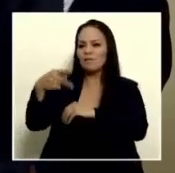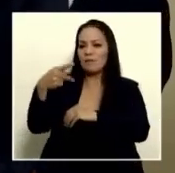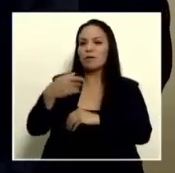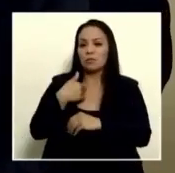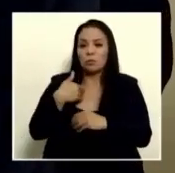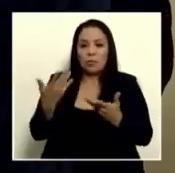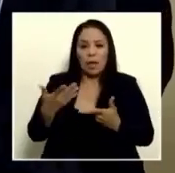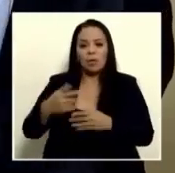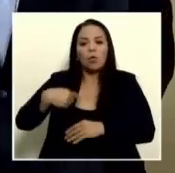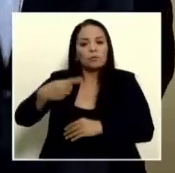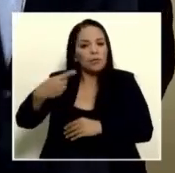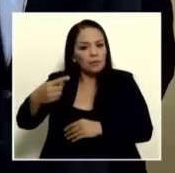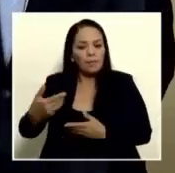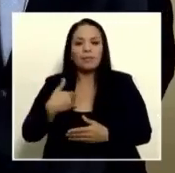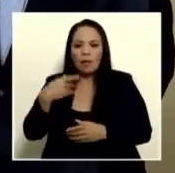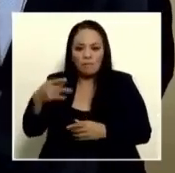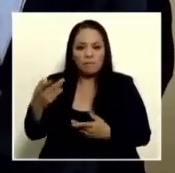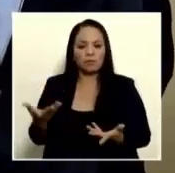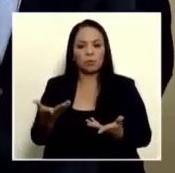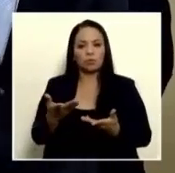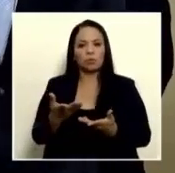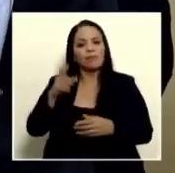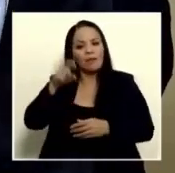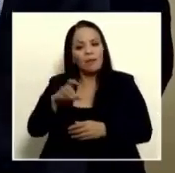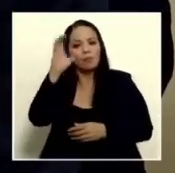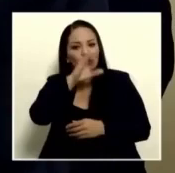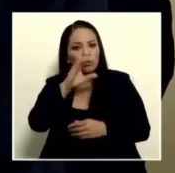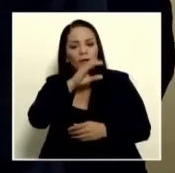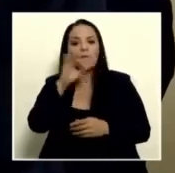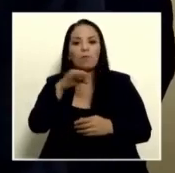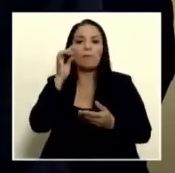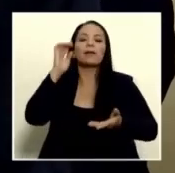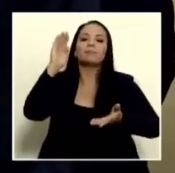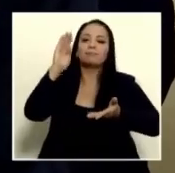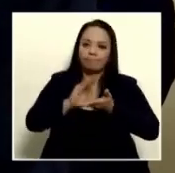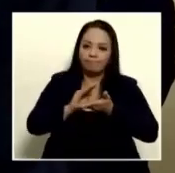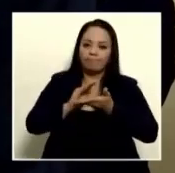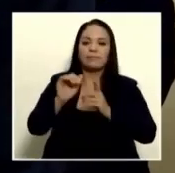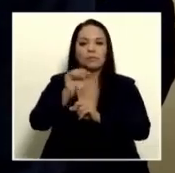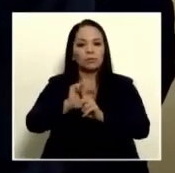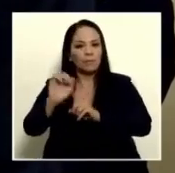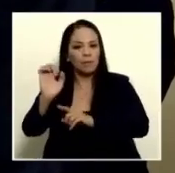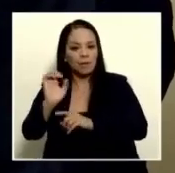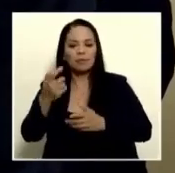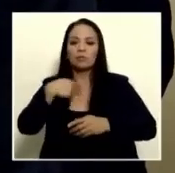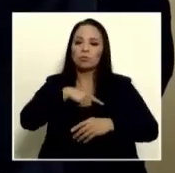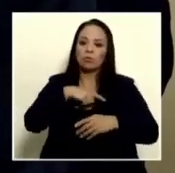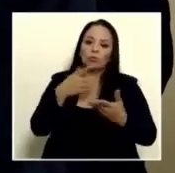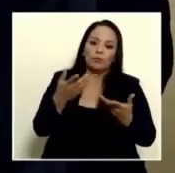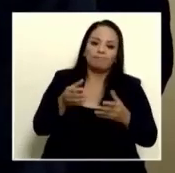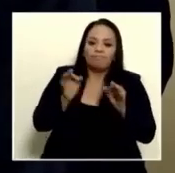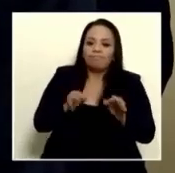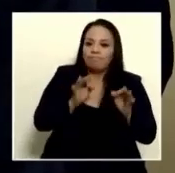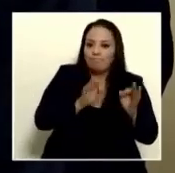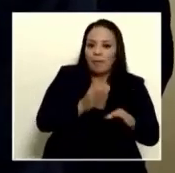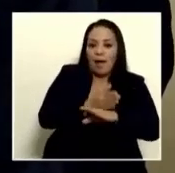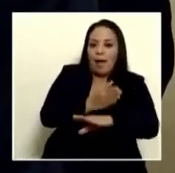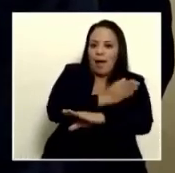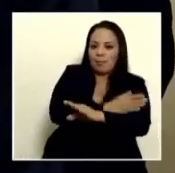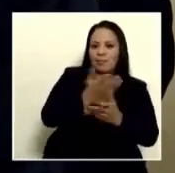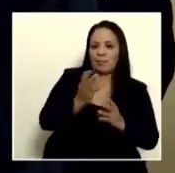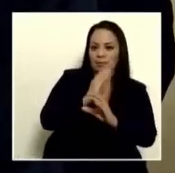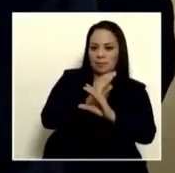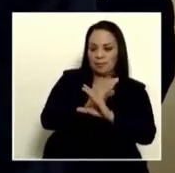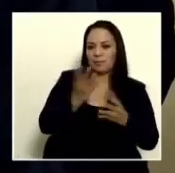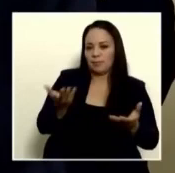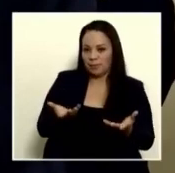constantemente, tenemos que buscar la forma de minimizarlos, tenemos que tomar acciones preventivas para que si se